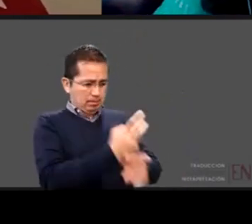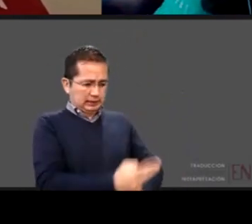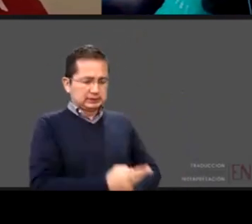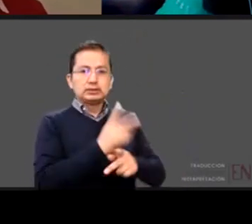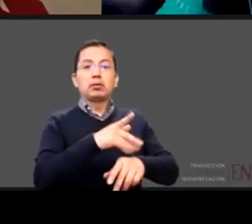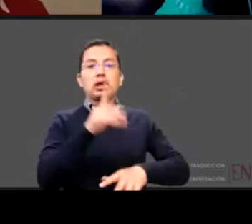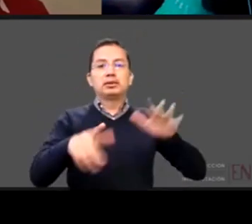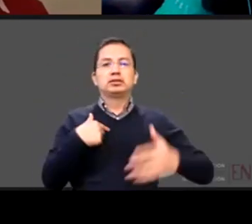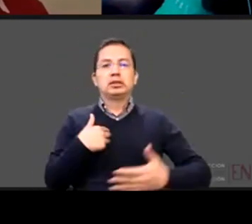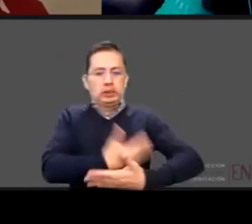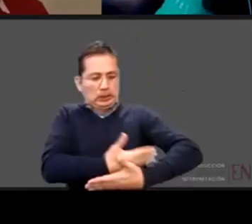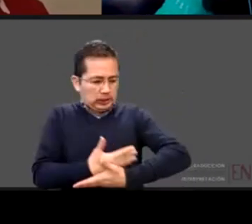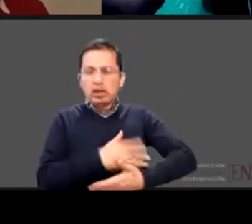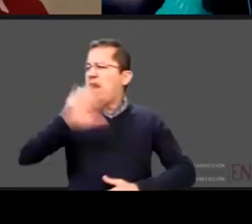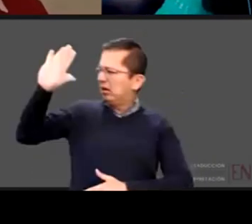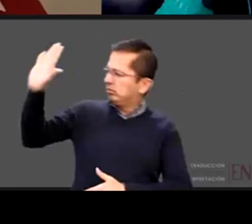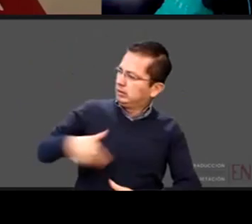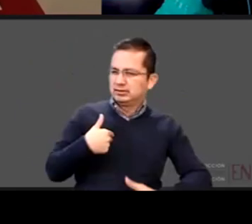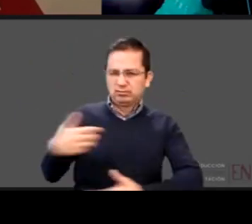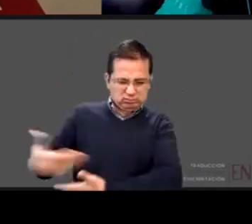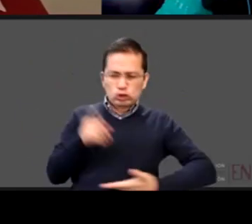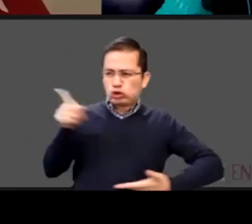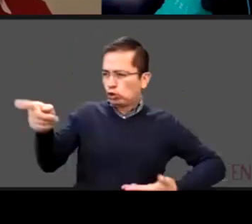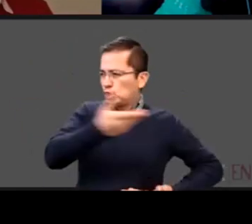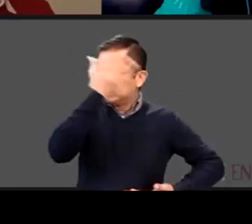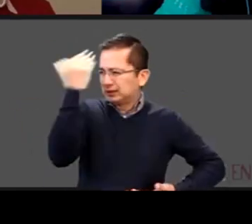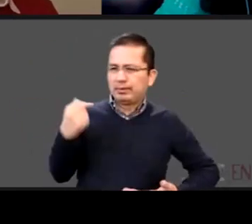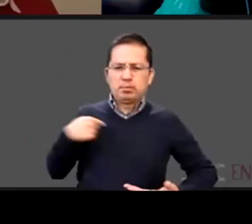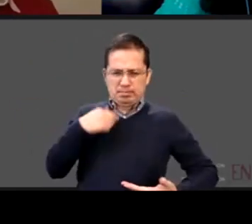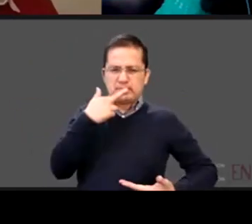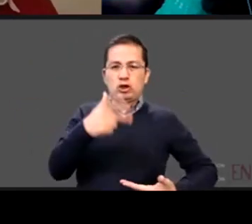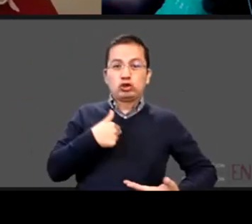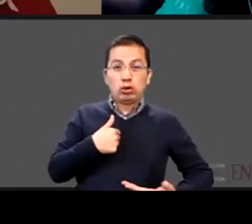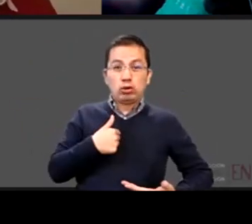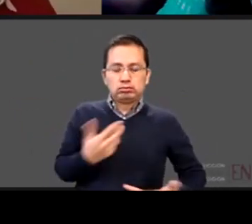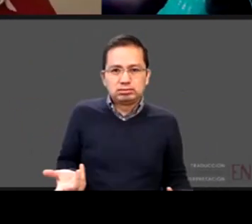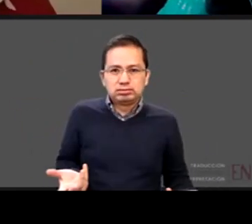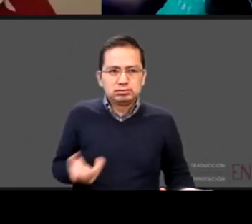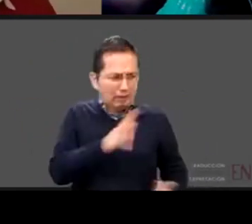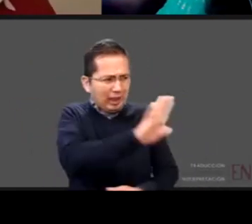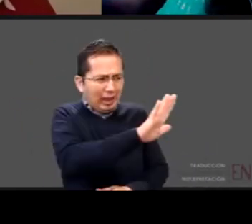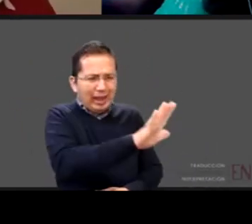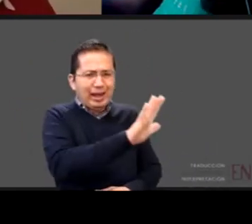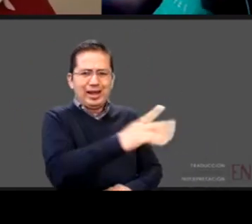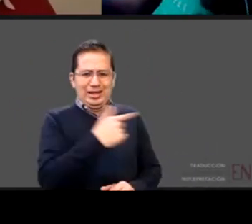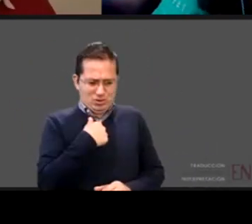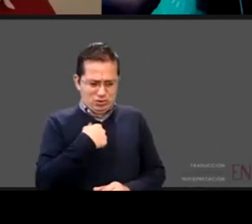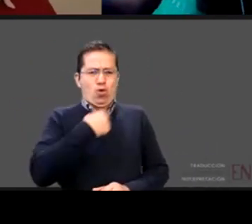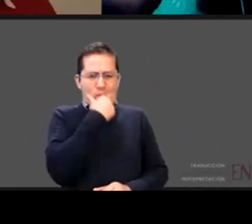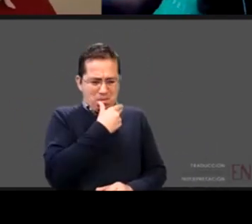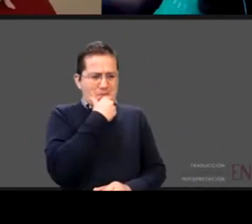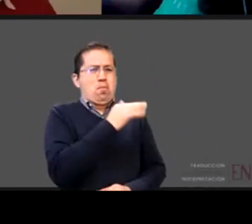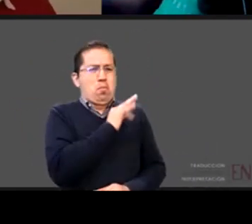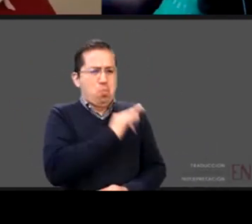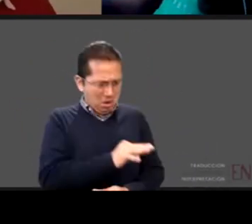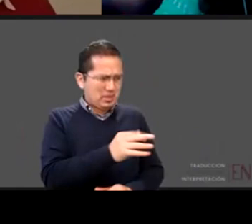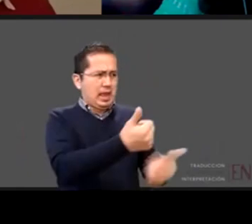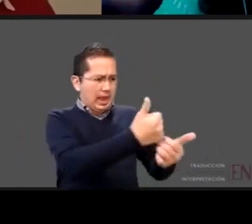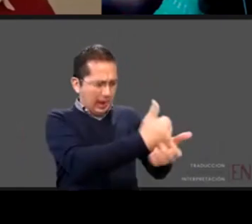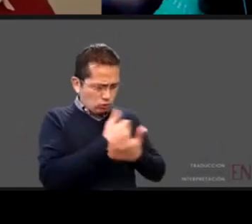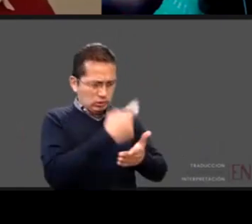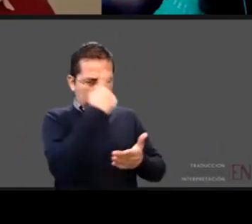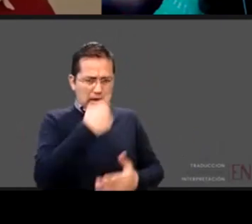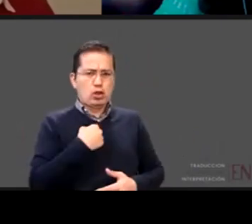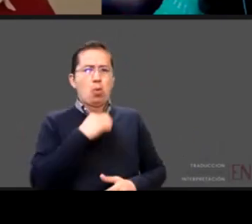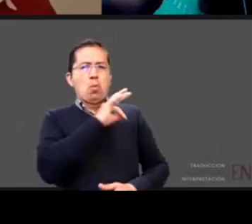dámelo ¿no? no lo hago déjalo lo estás haciendo mal permítenos empoderarnos para saber hacer las cosas y ayúdenos a que lo podamos hacer